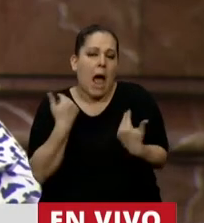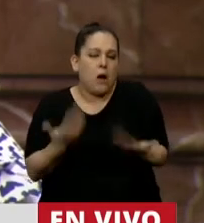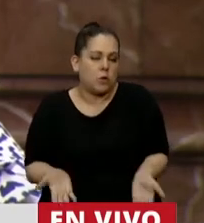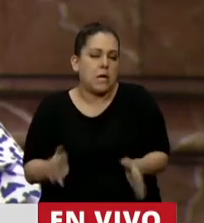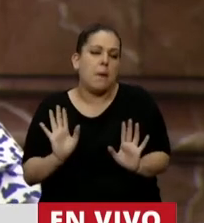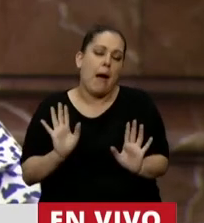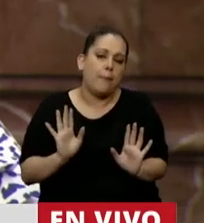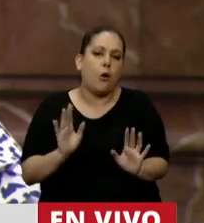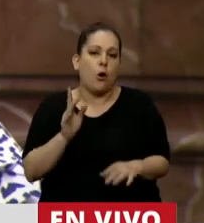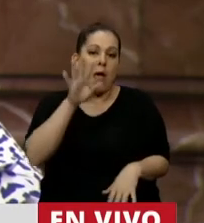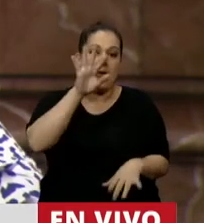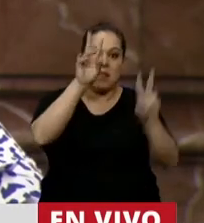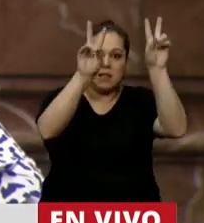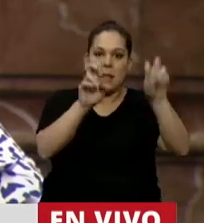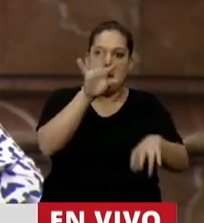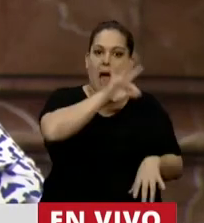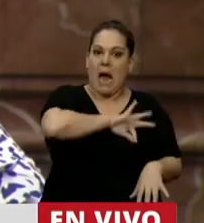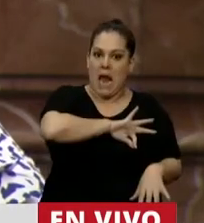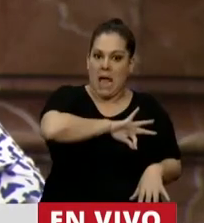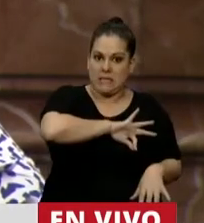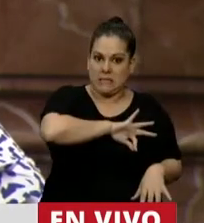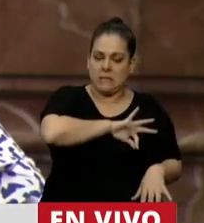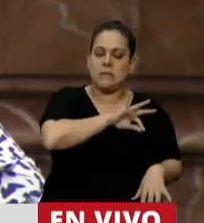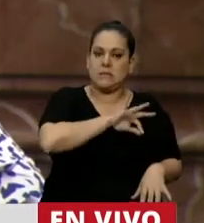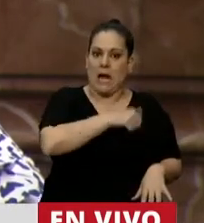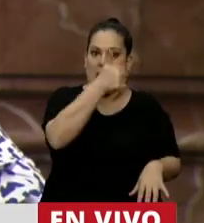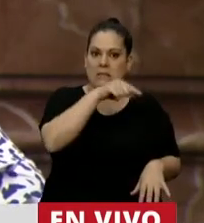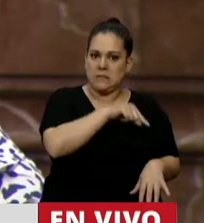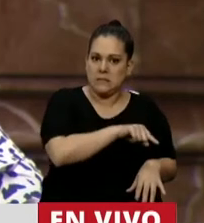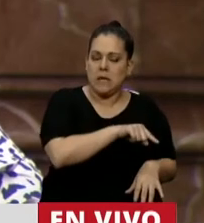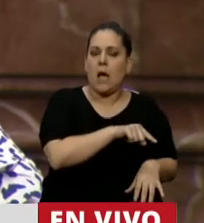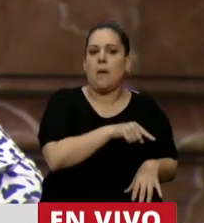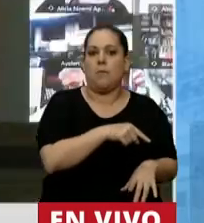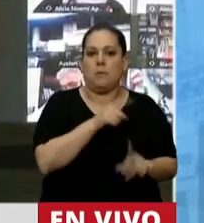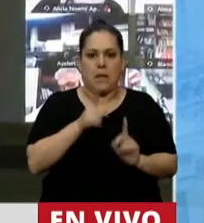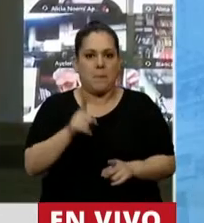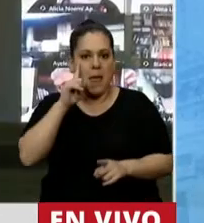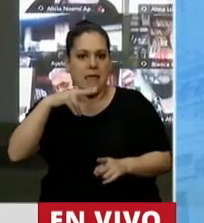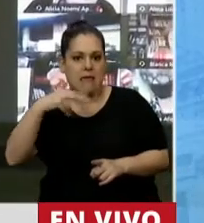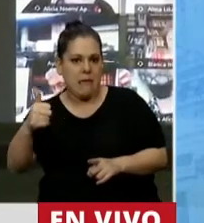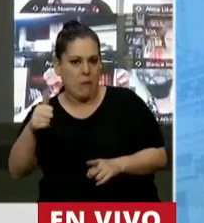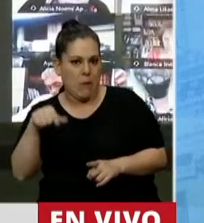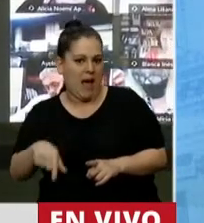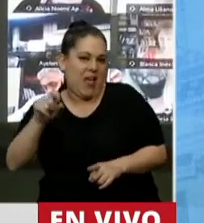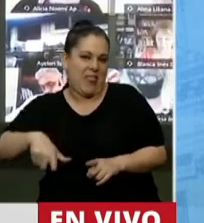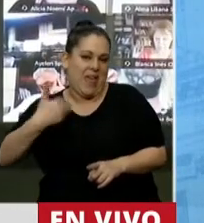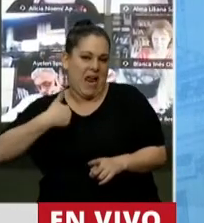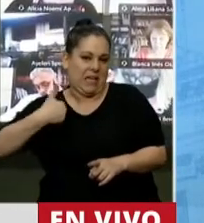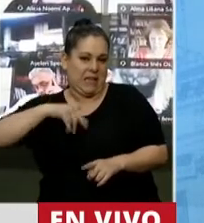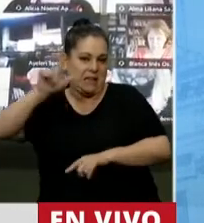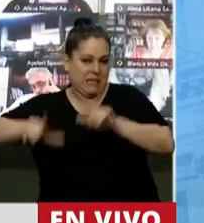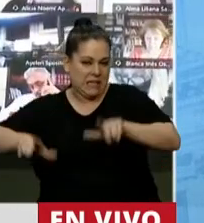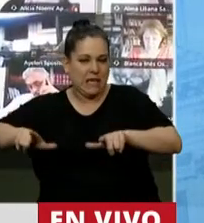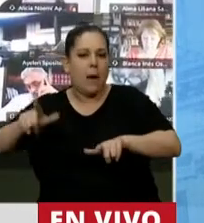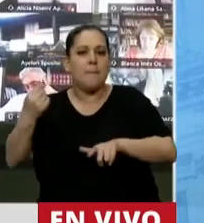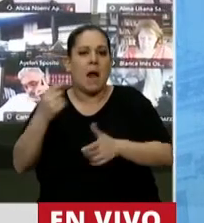tocar ganancias y si nos animáramos a tocar el IVA en la Argentina para que los sectores